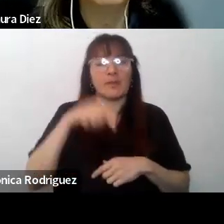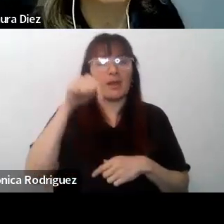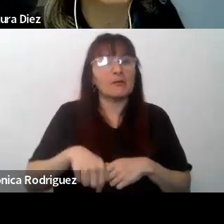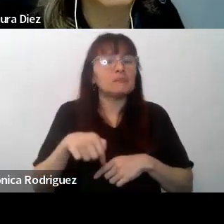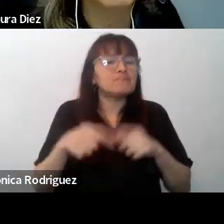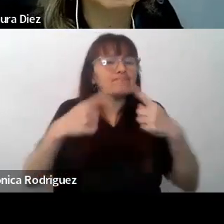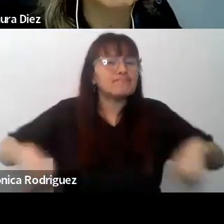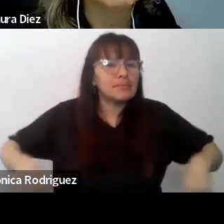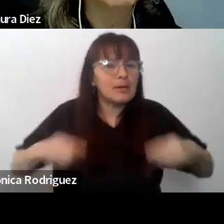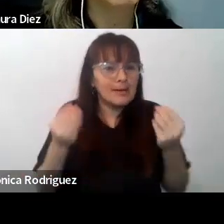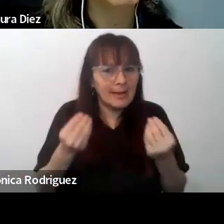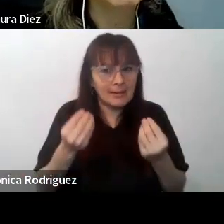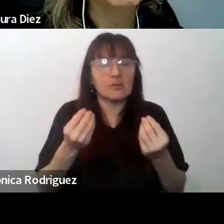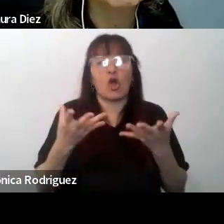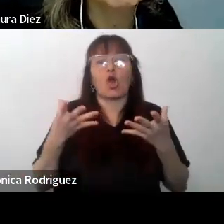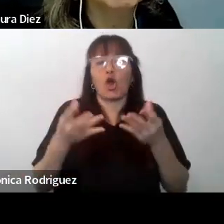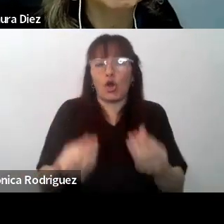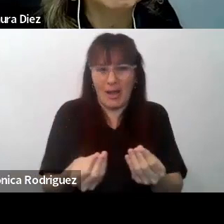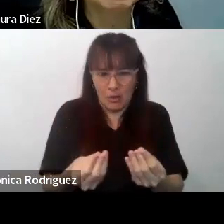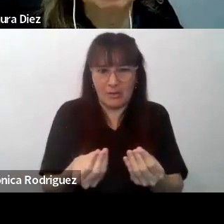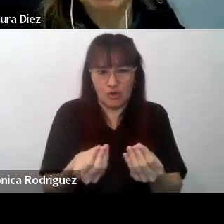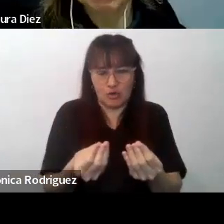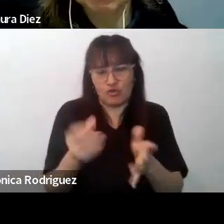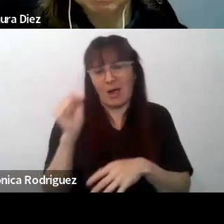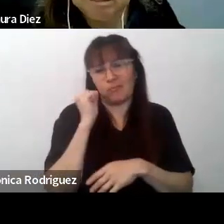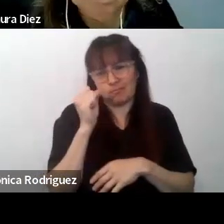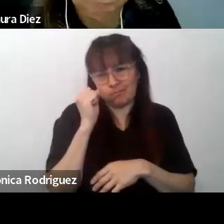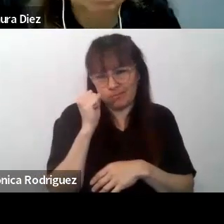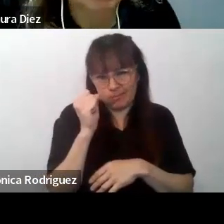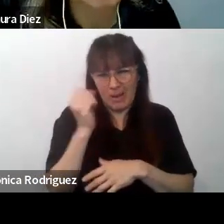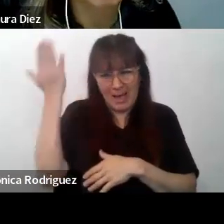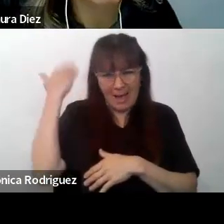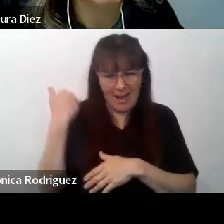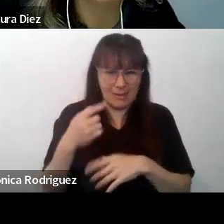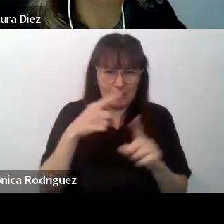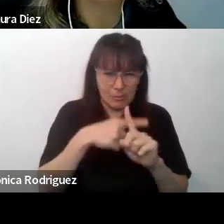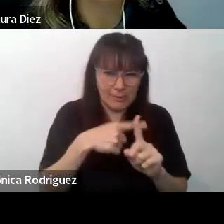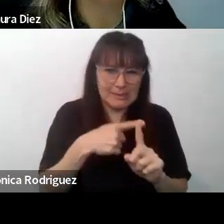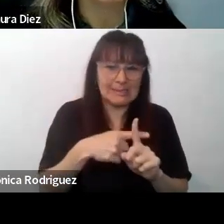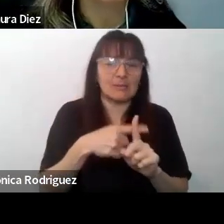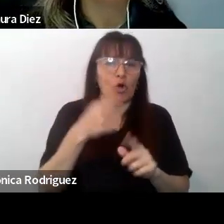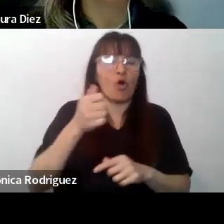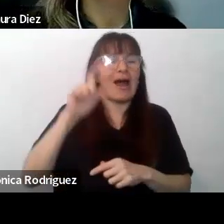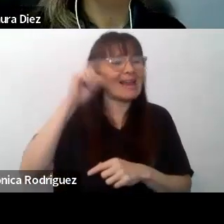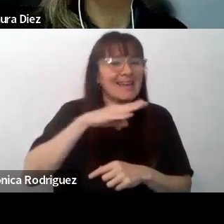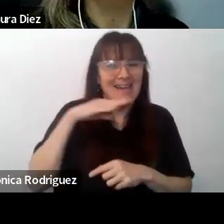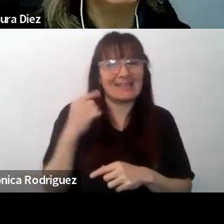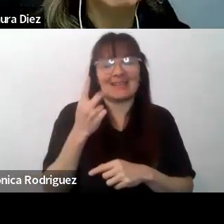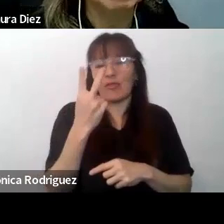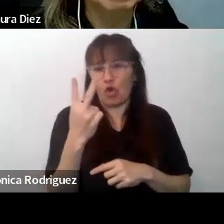de consolidar la colaboración ya existente y fructífera, como lo mencionó muy bien Alejandra, entre Francia y Argentina,